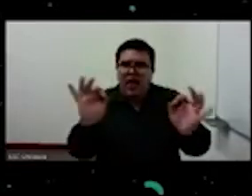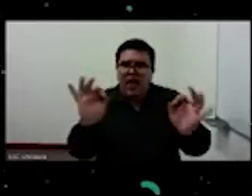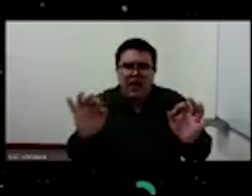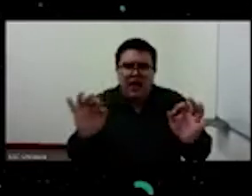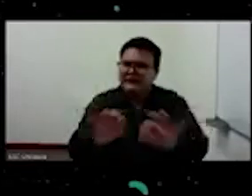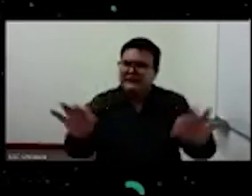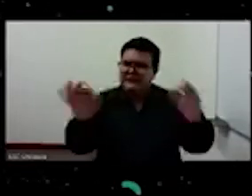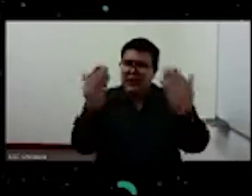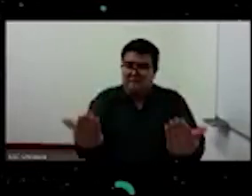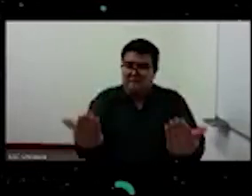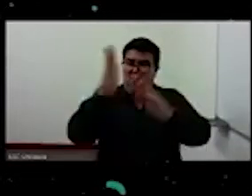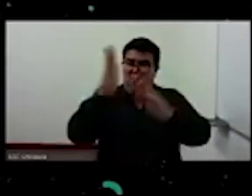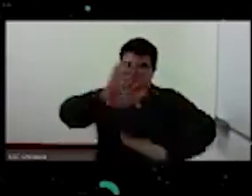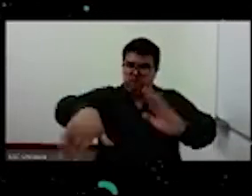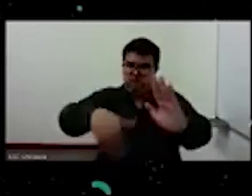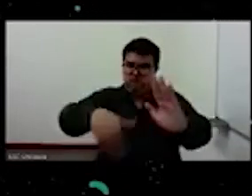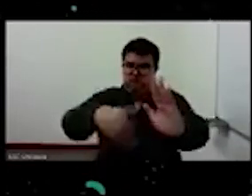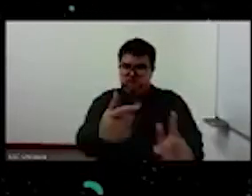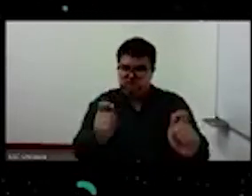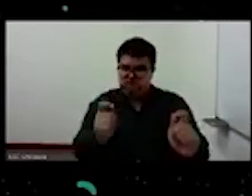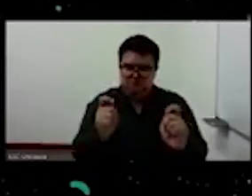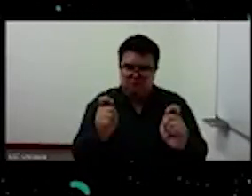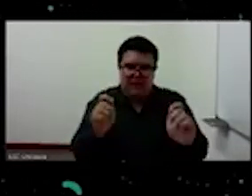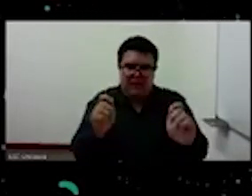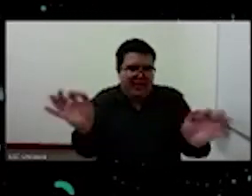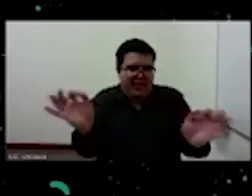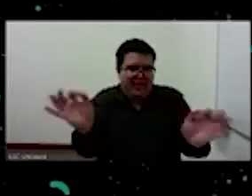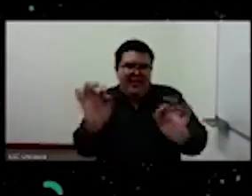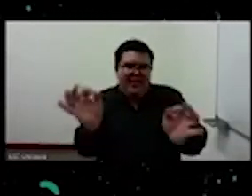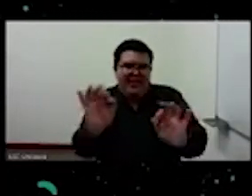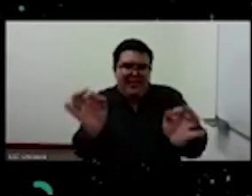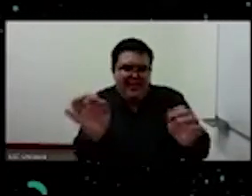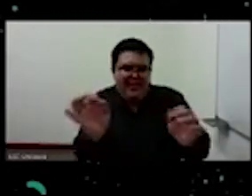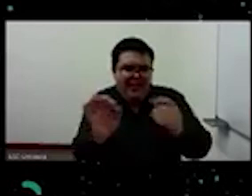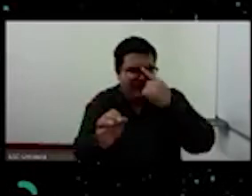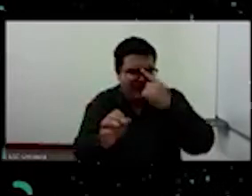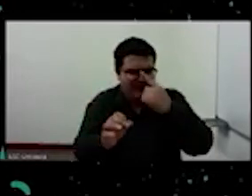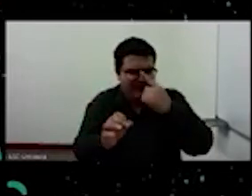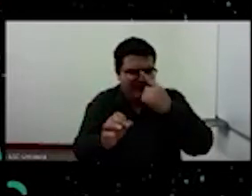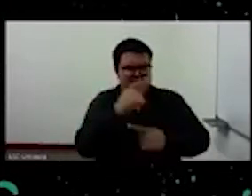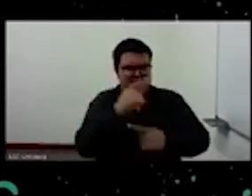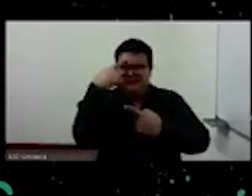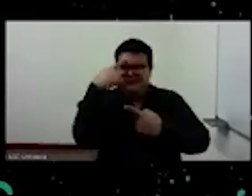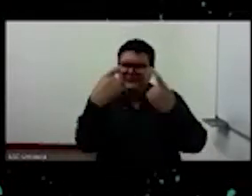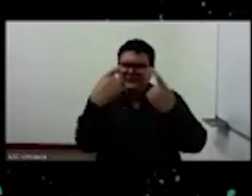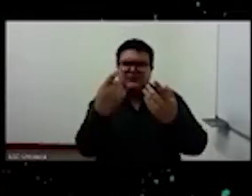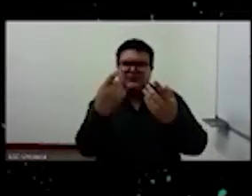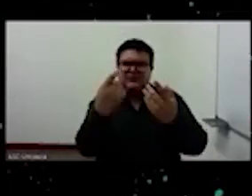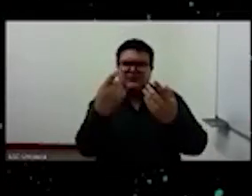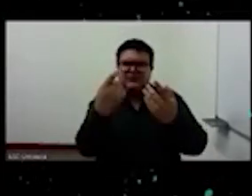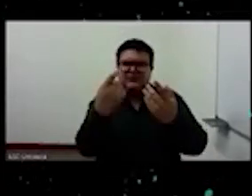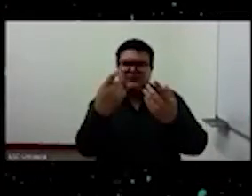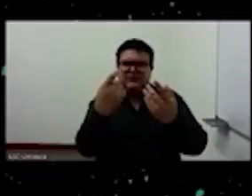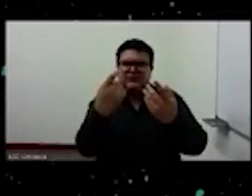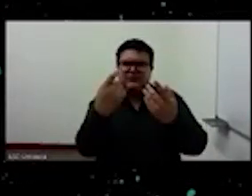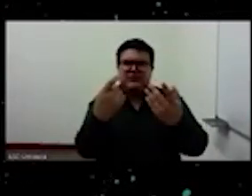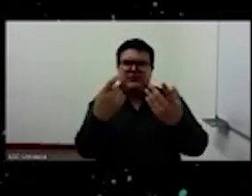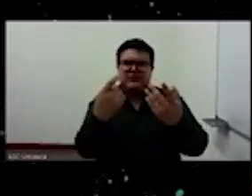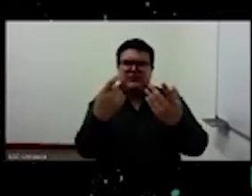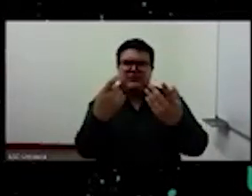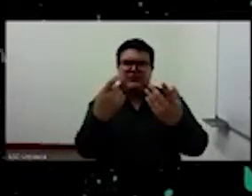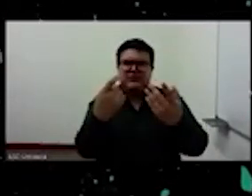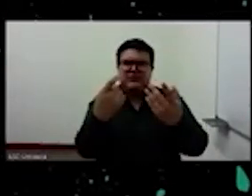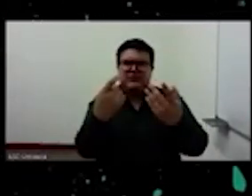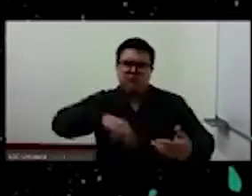absoluto de nuestra actuación,